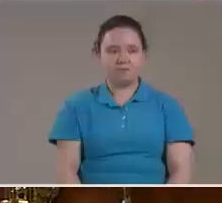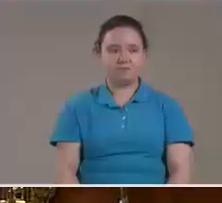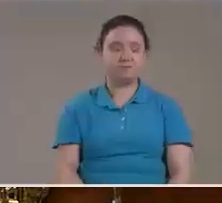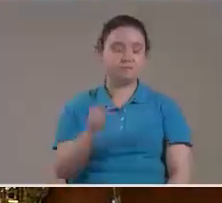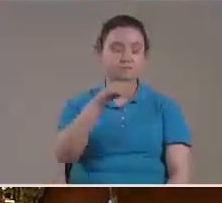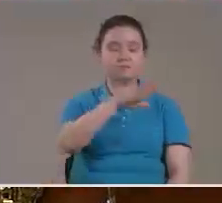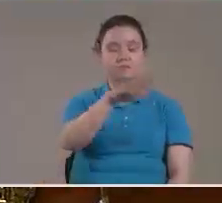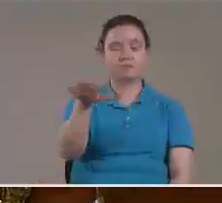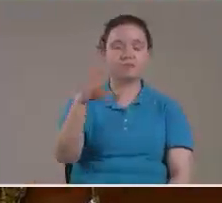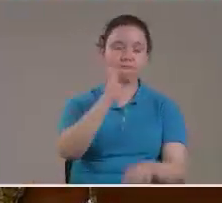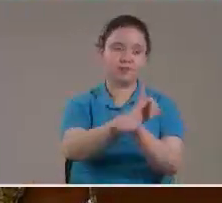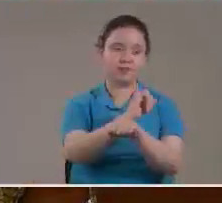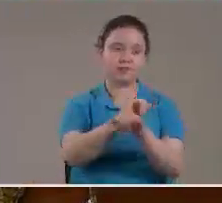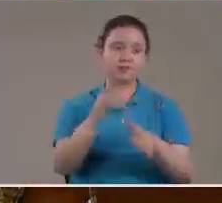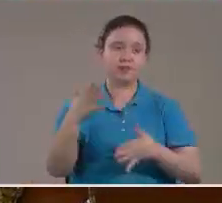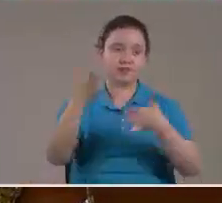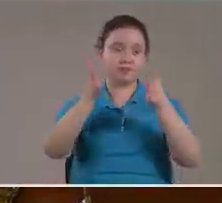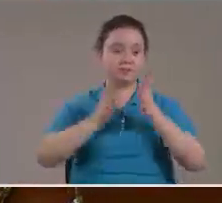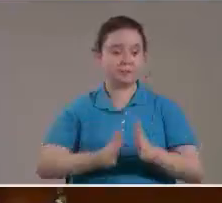Que va a dar a luz